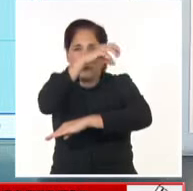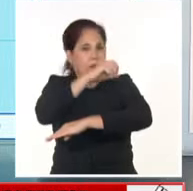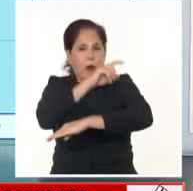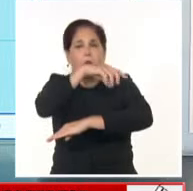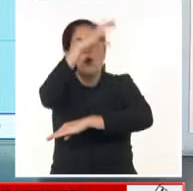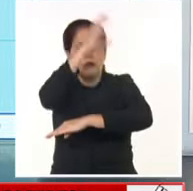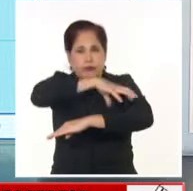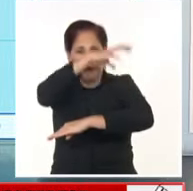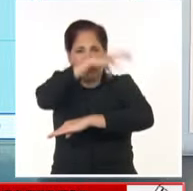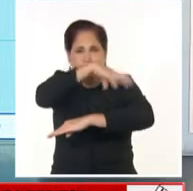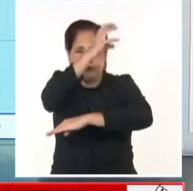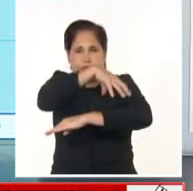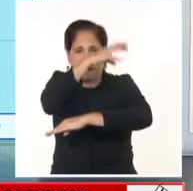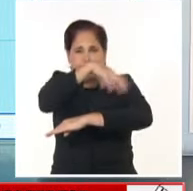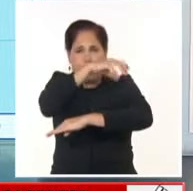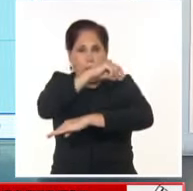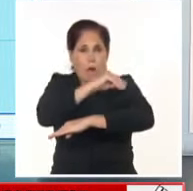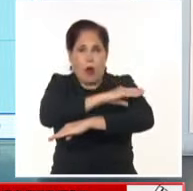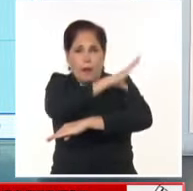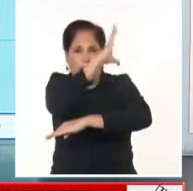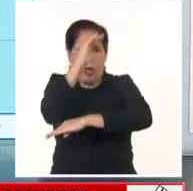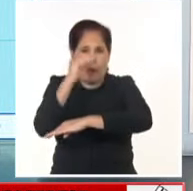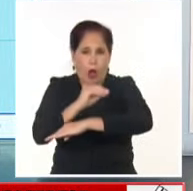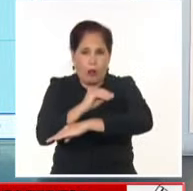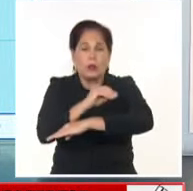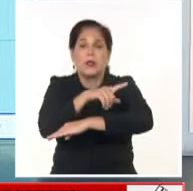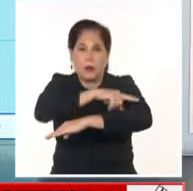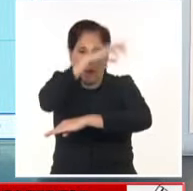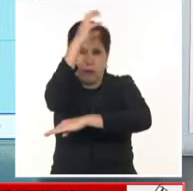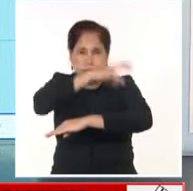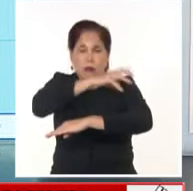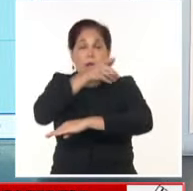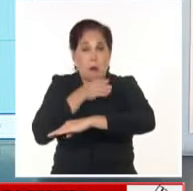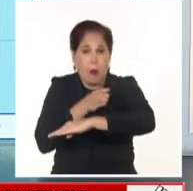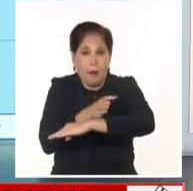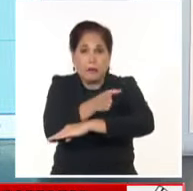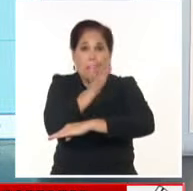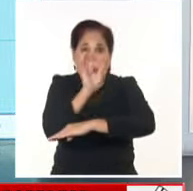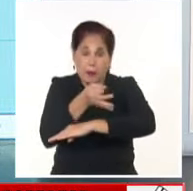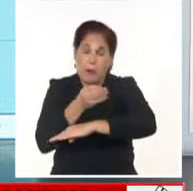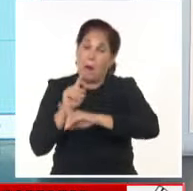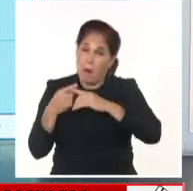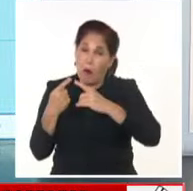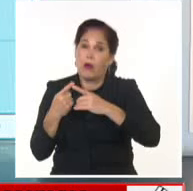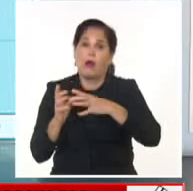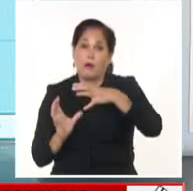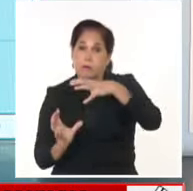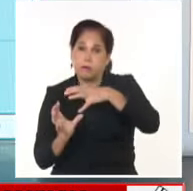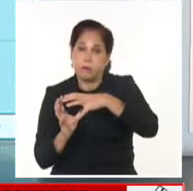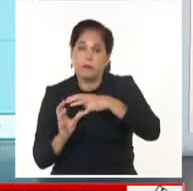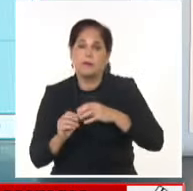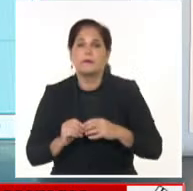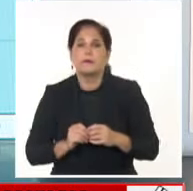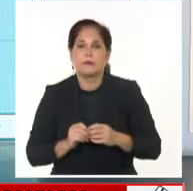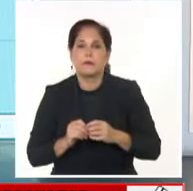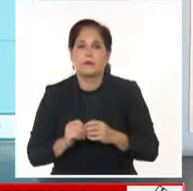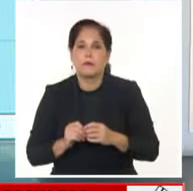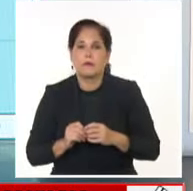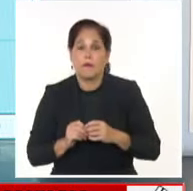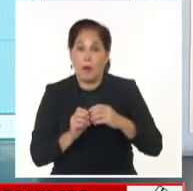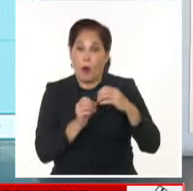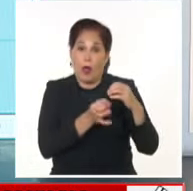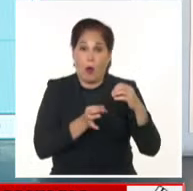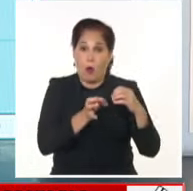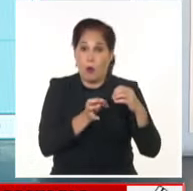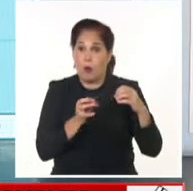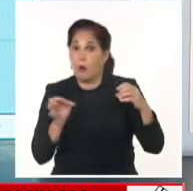a lo largo de las 24 horas de la jornada. Lluvias que van a mantenerse por la combinación de esta vaguada que va a ser absorbida por la amplia circulación de este